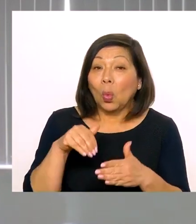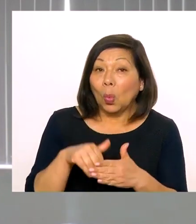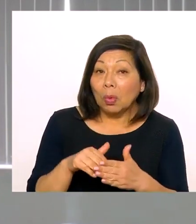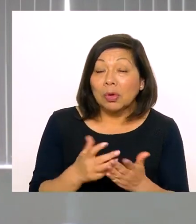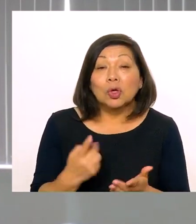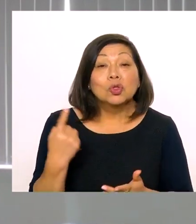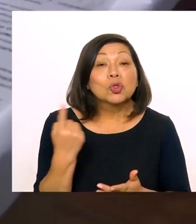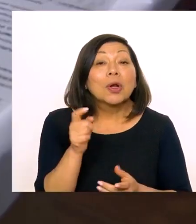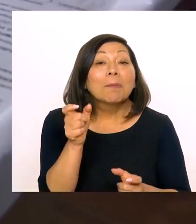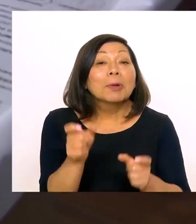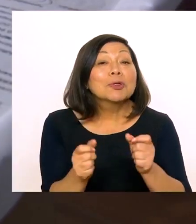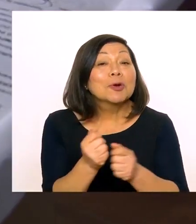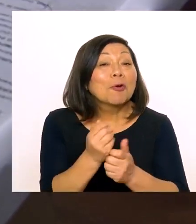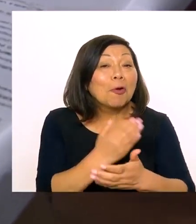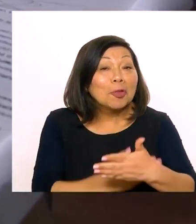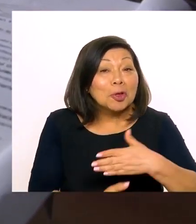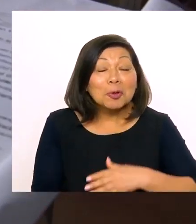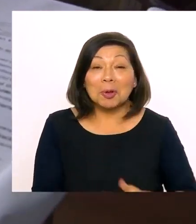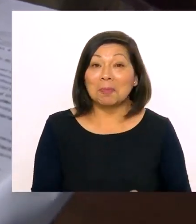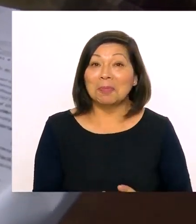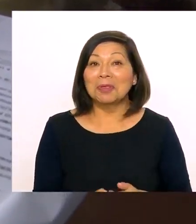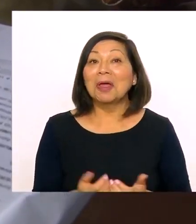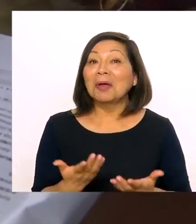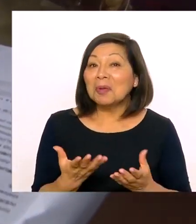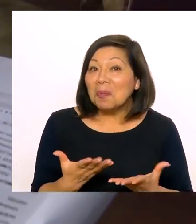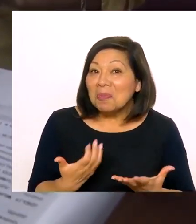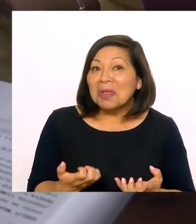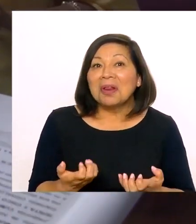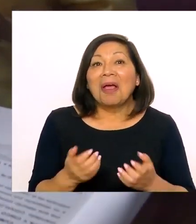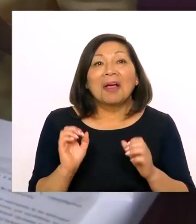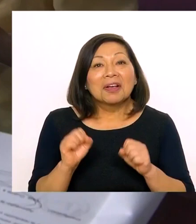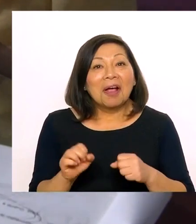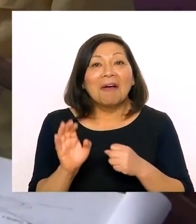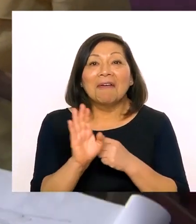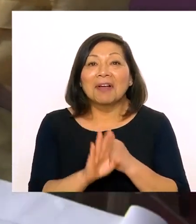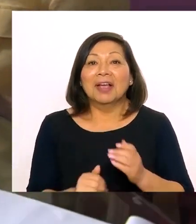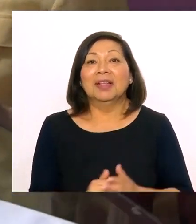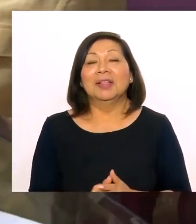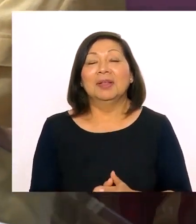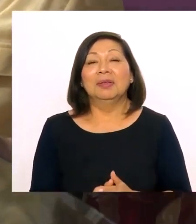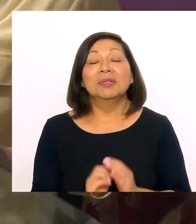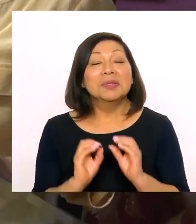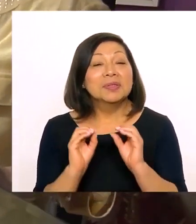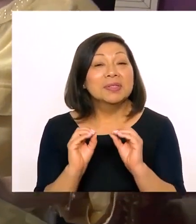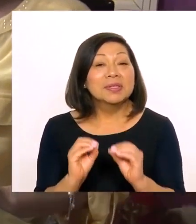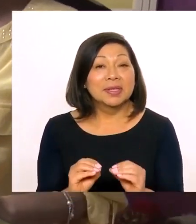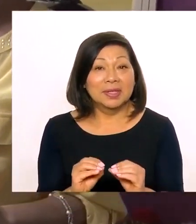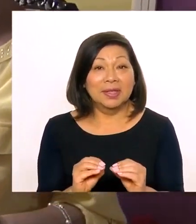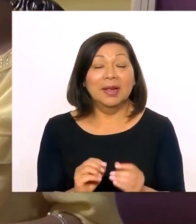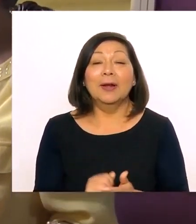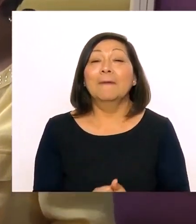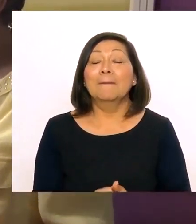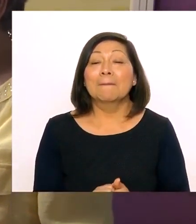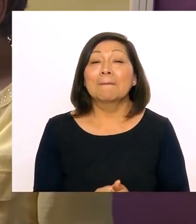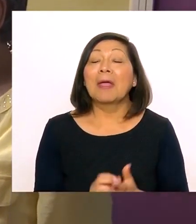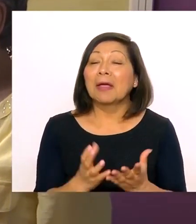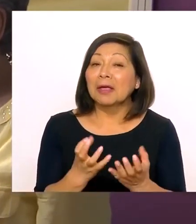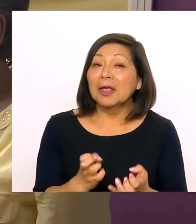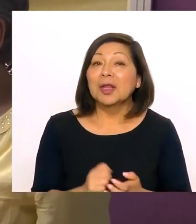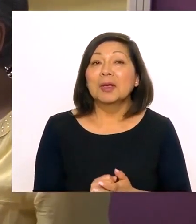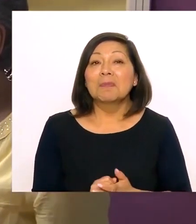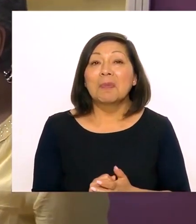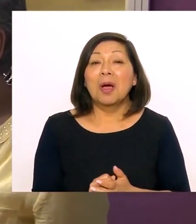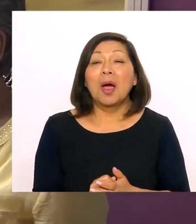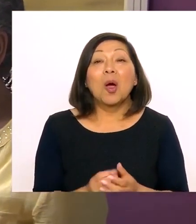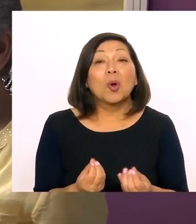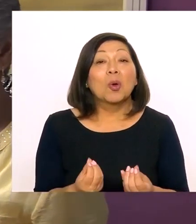cargos, para que los que postulen sean solamente personas con discapacidad, por lo tanto, que engañen, ya tenemos garantizado que esto se va a